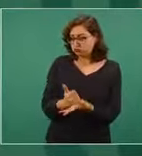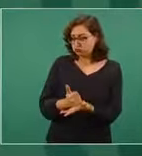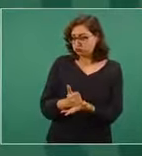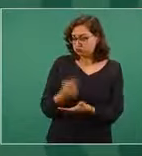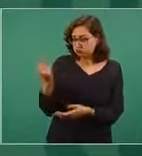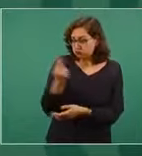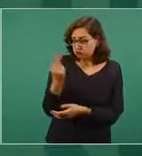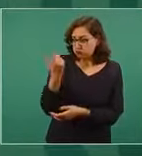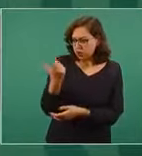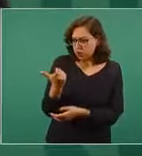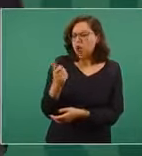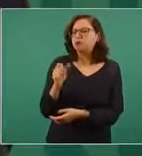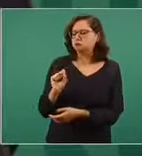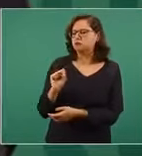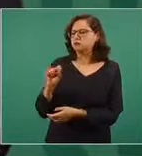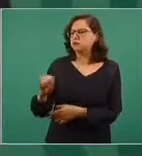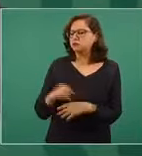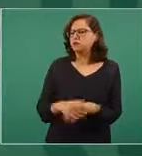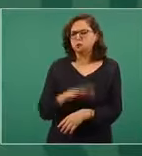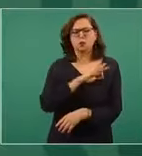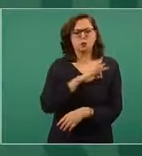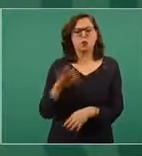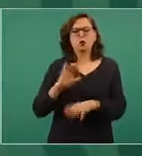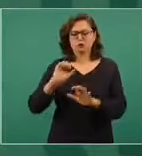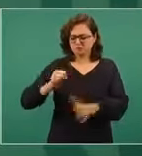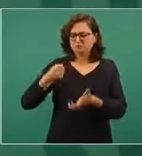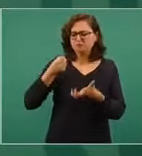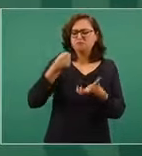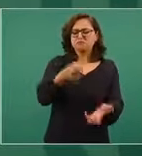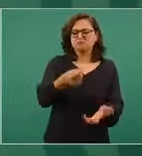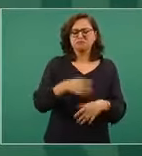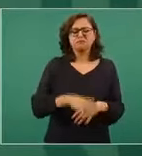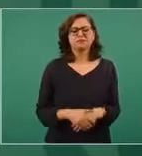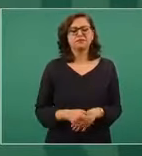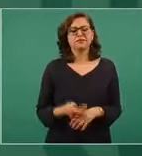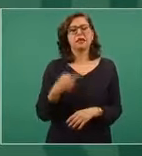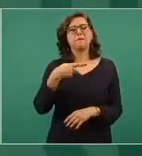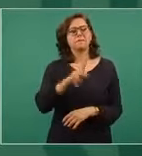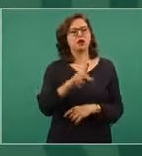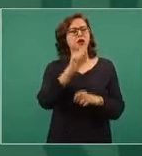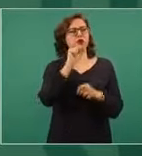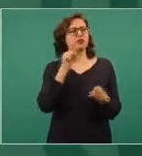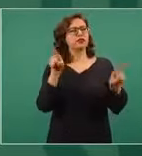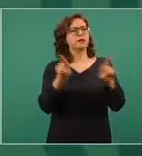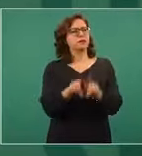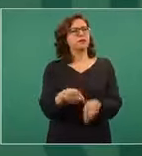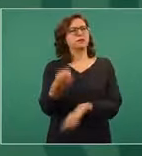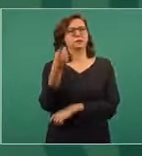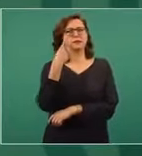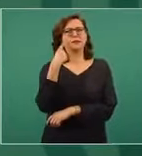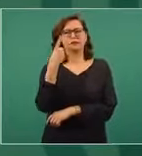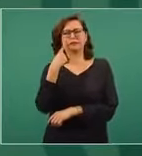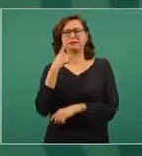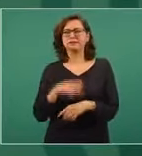pero también, fíjense la mala fe,